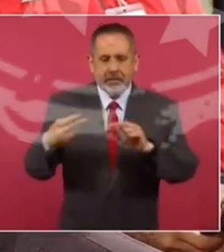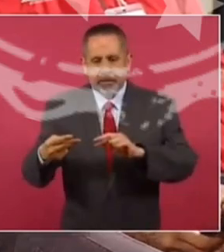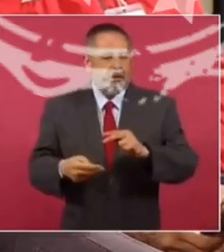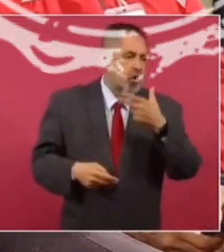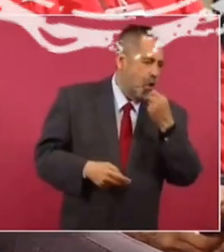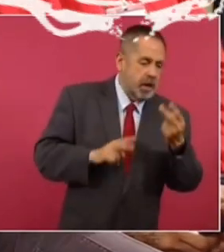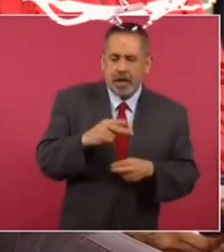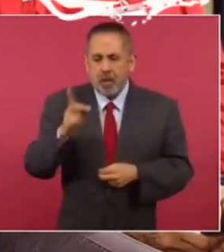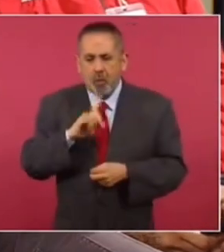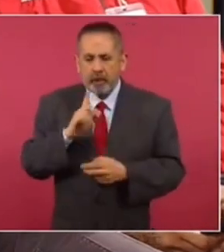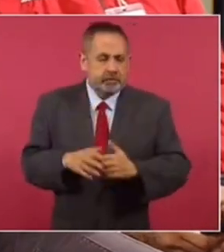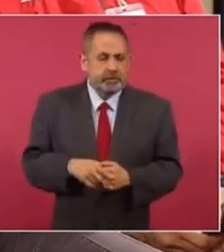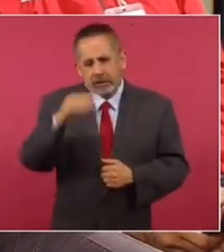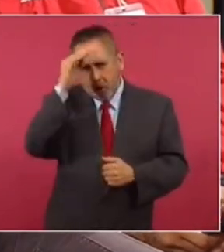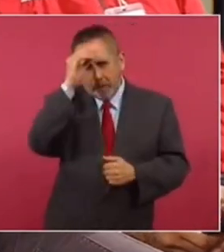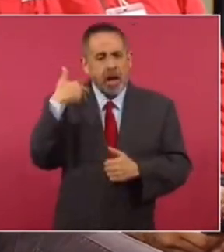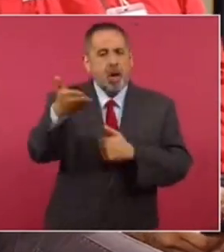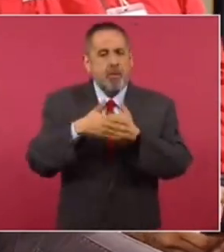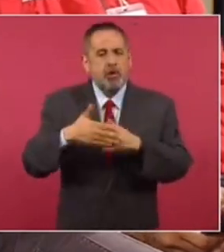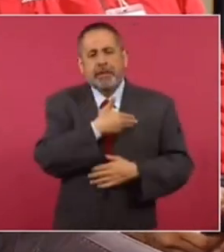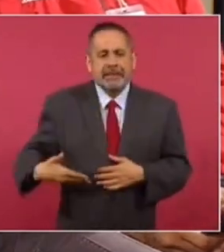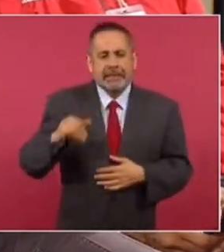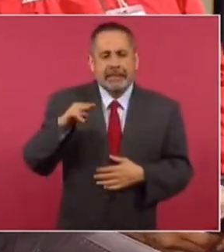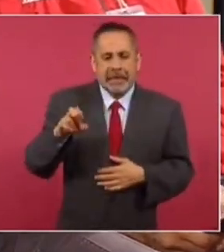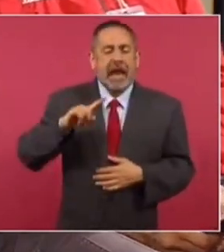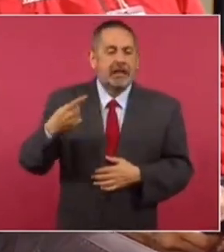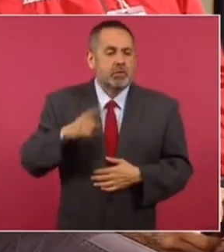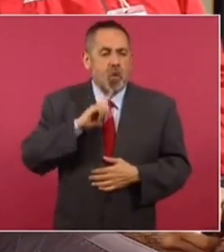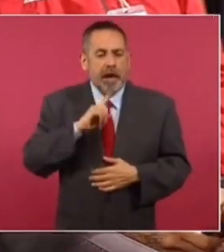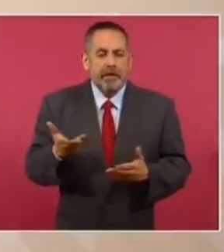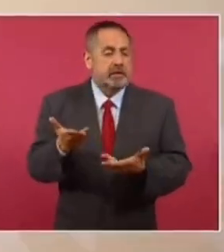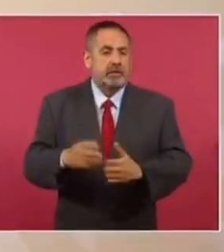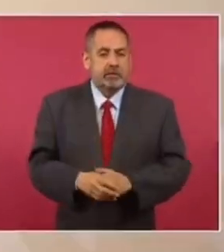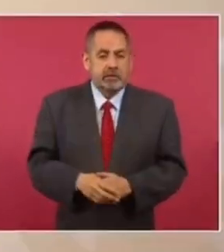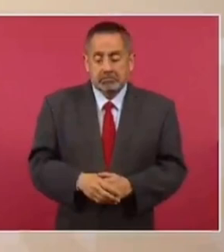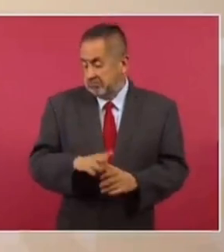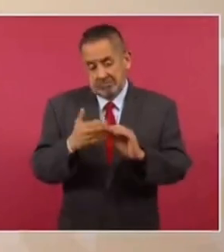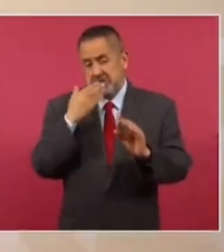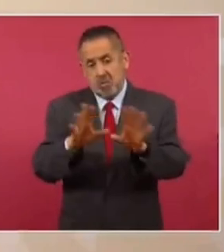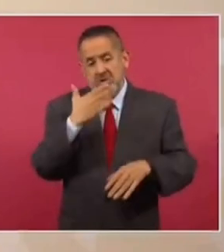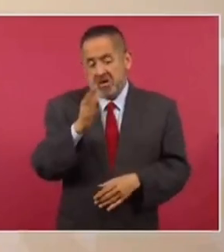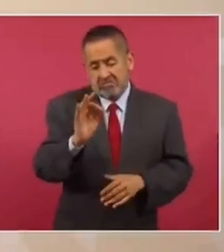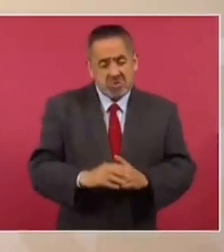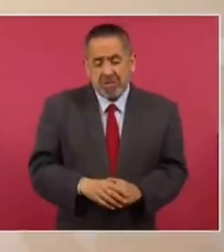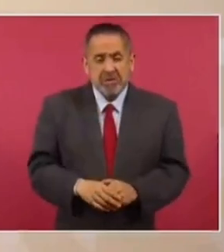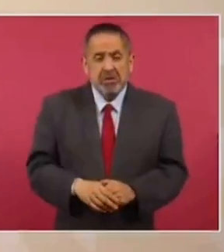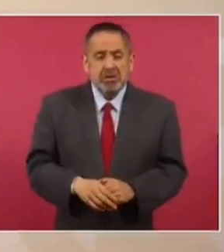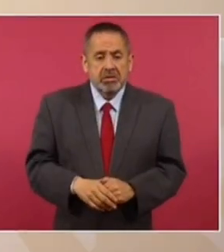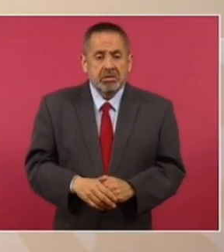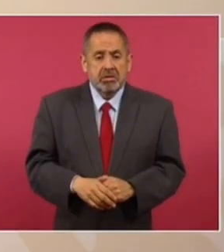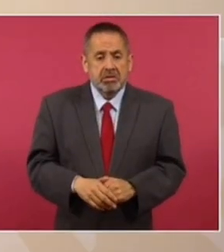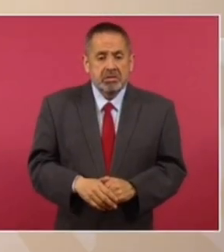¿Qué opinión le merece que la próxima presidenta del INE sea mujer, es decir, la sucesora de Lorenzo Córdoba? Está muy bien, muy bien.